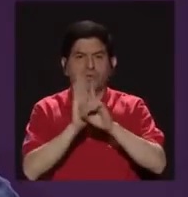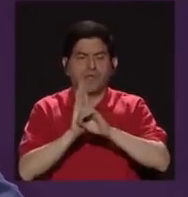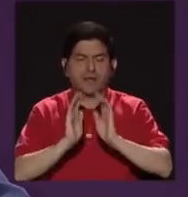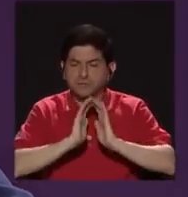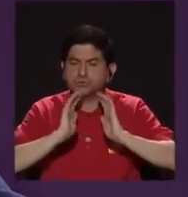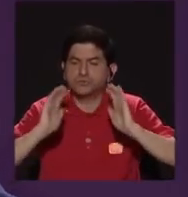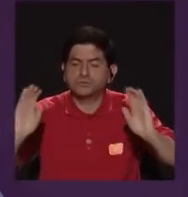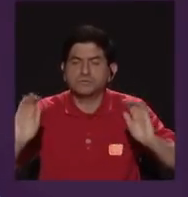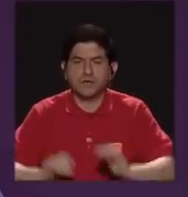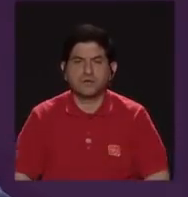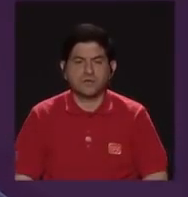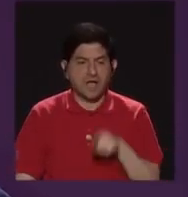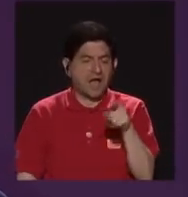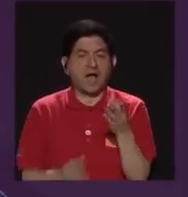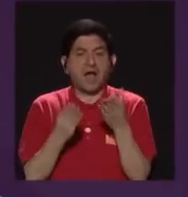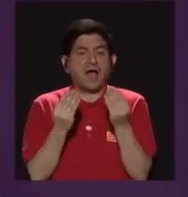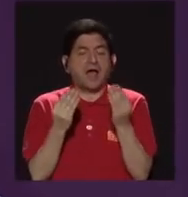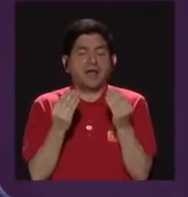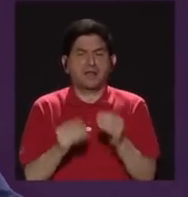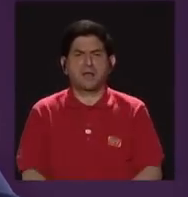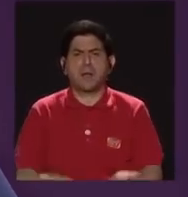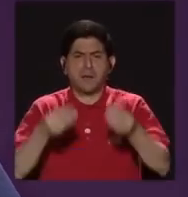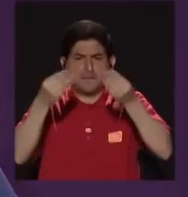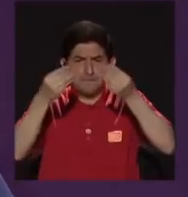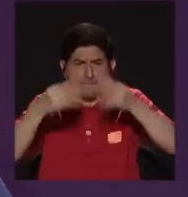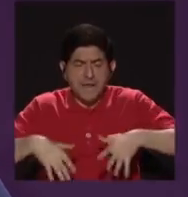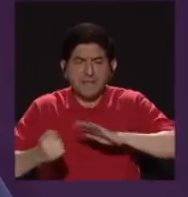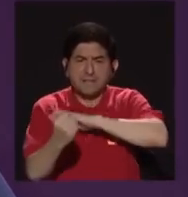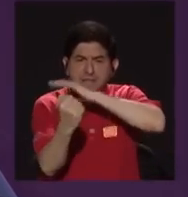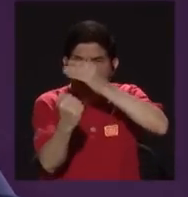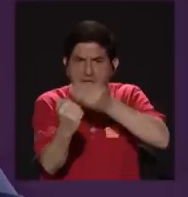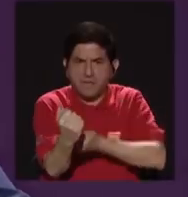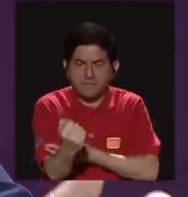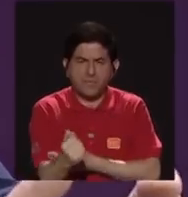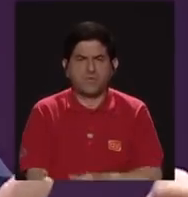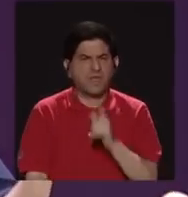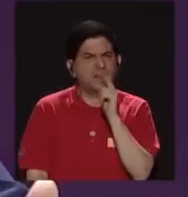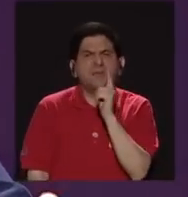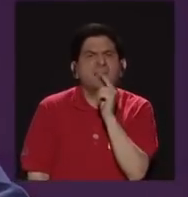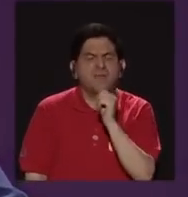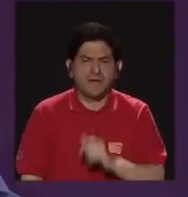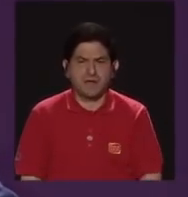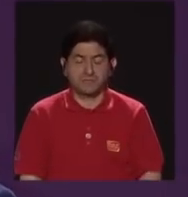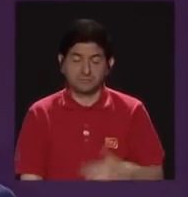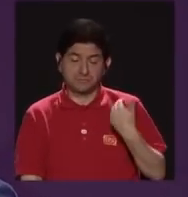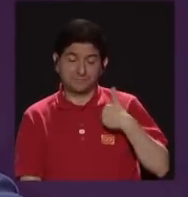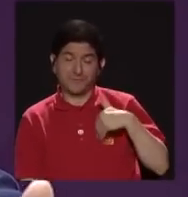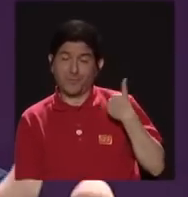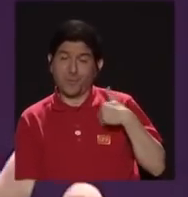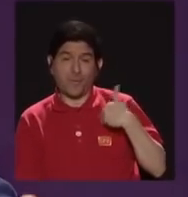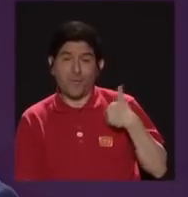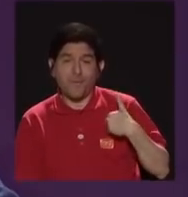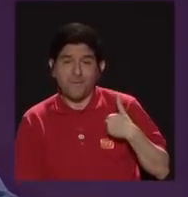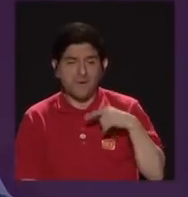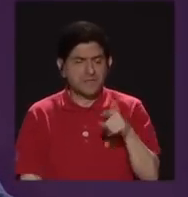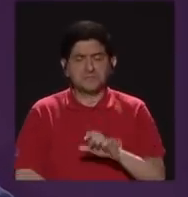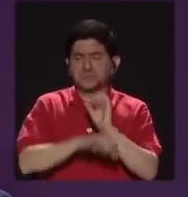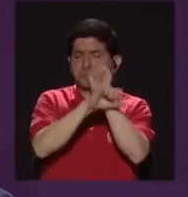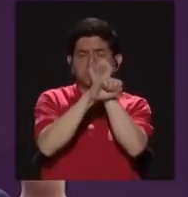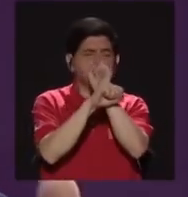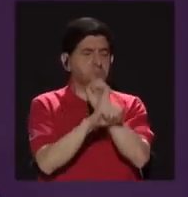infancia. Hay este temor a perder poder de parte de los hombres que están